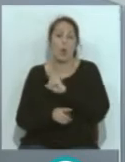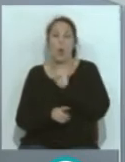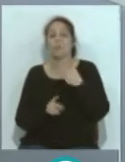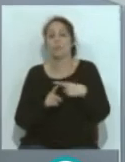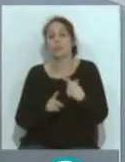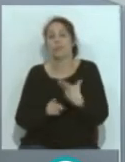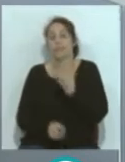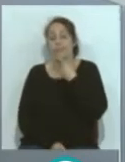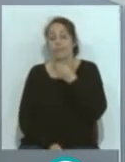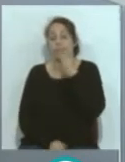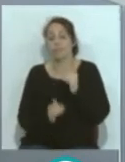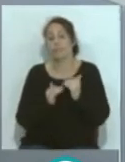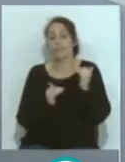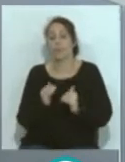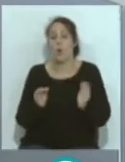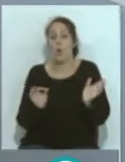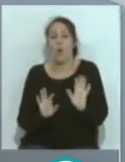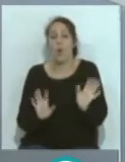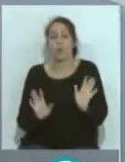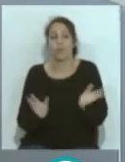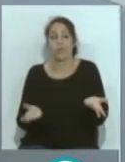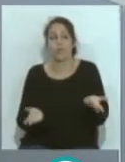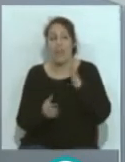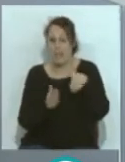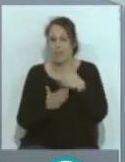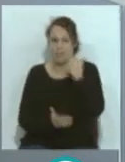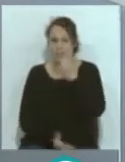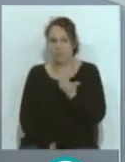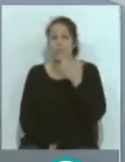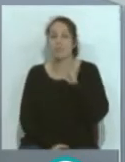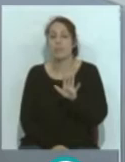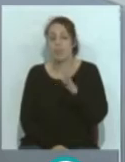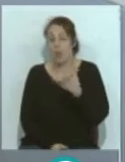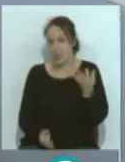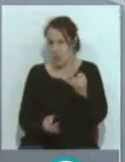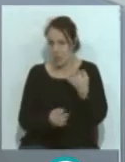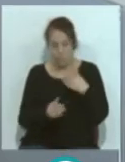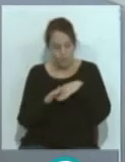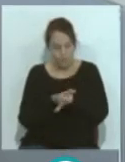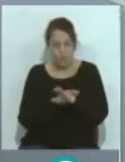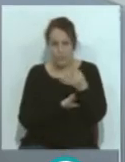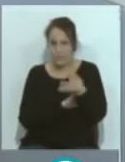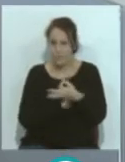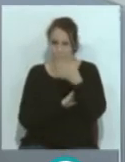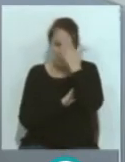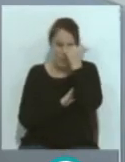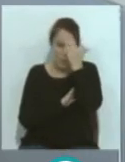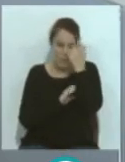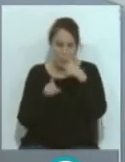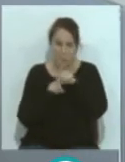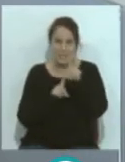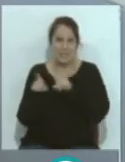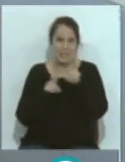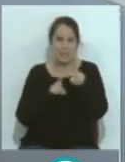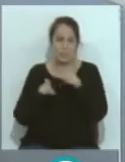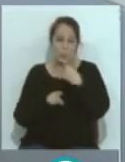menos lindas o incluso hasta feas, ¿no? Pero, bueno, hay que quedarse siempre, hay que tener esa memoria selectiva.